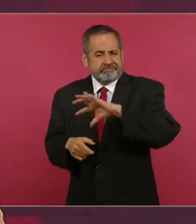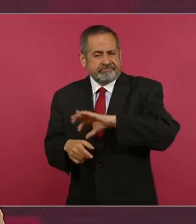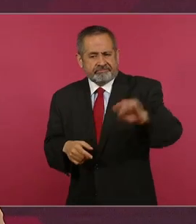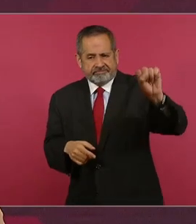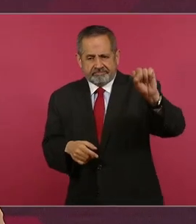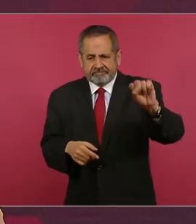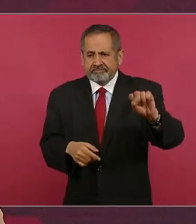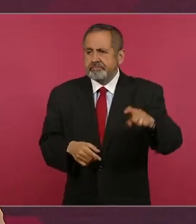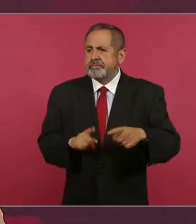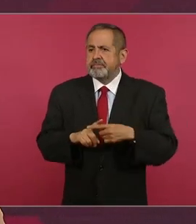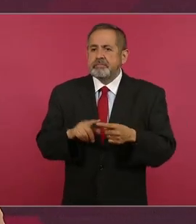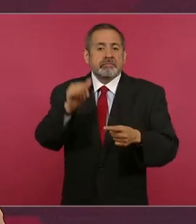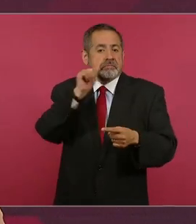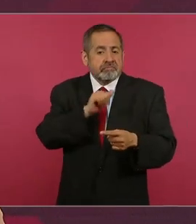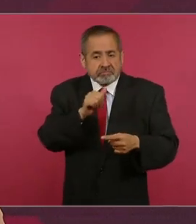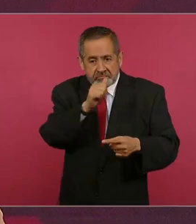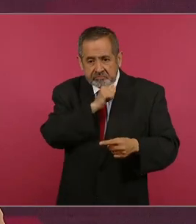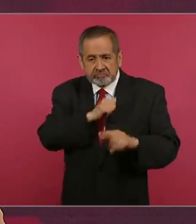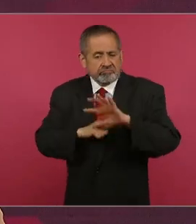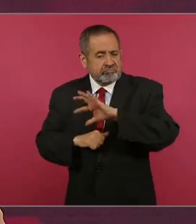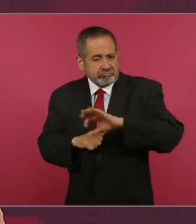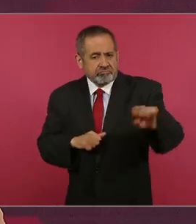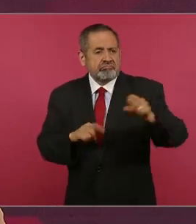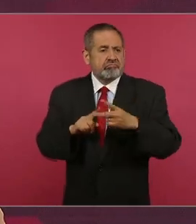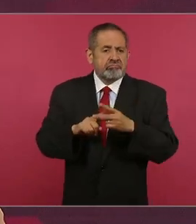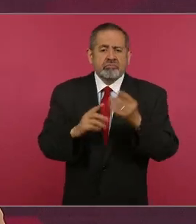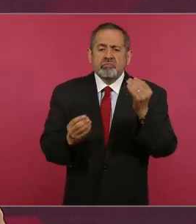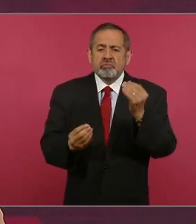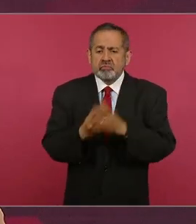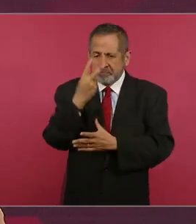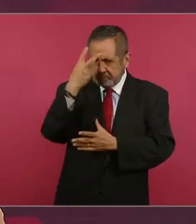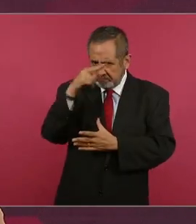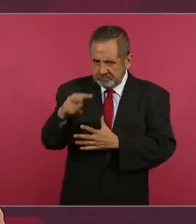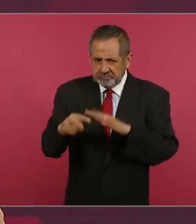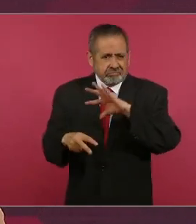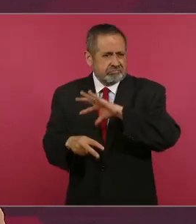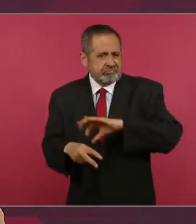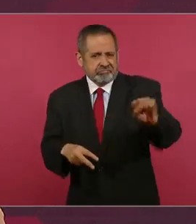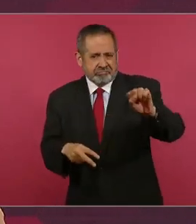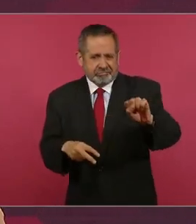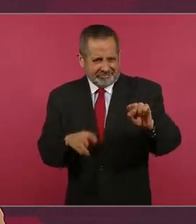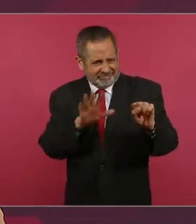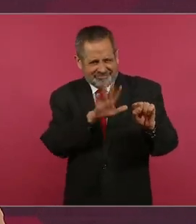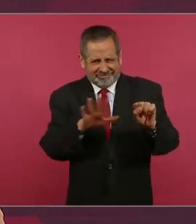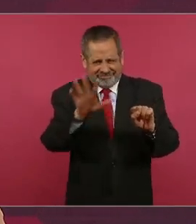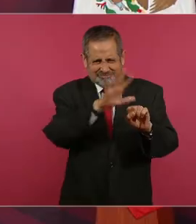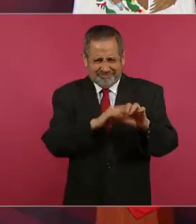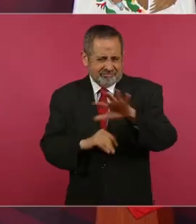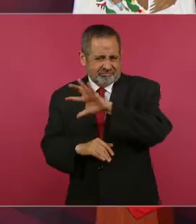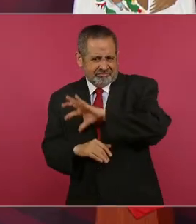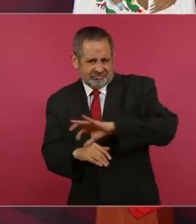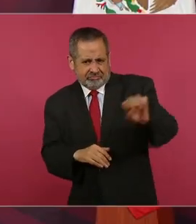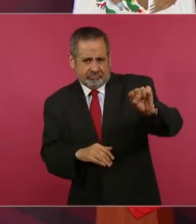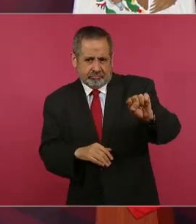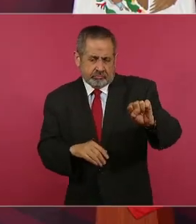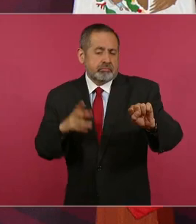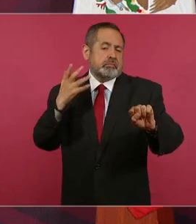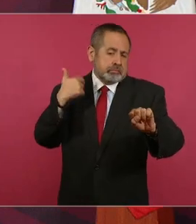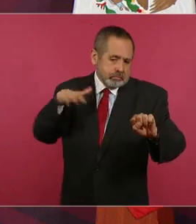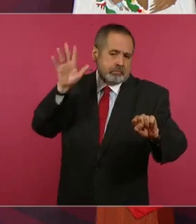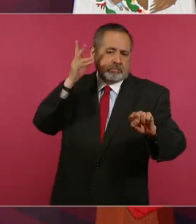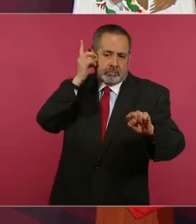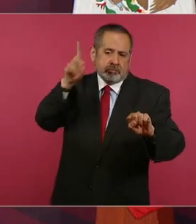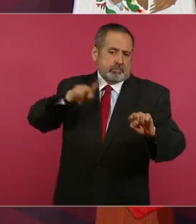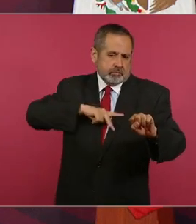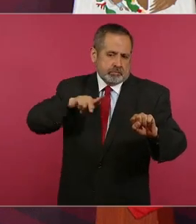Arizona, Nuevo México, todo eso pertenecía a